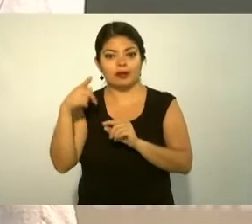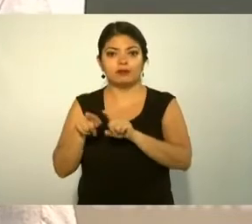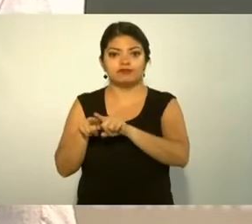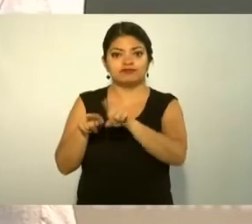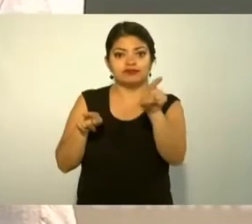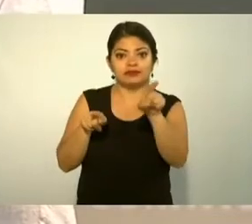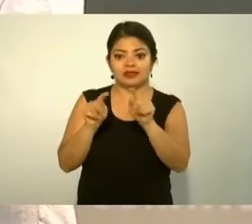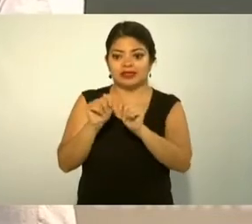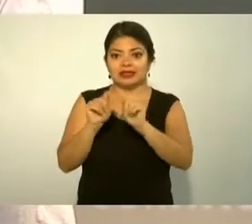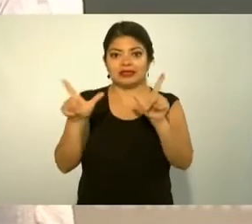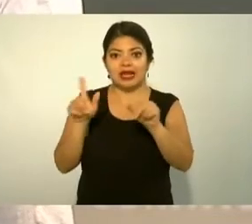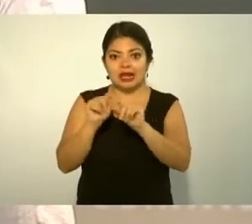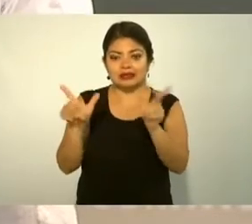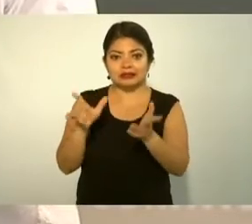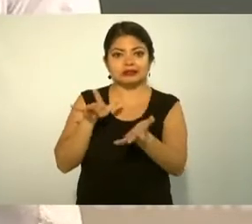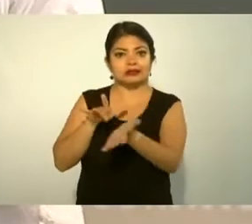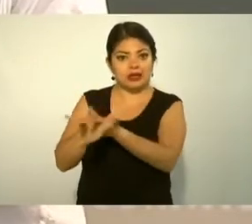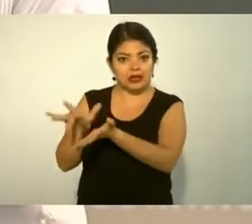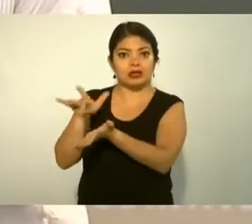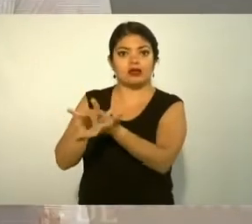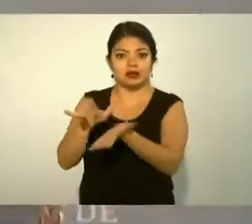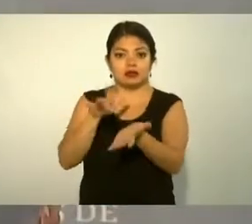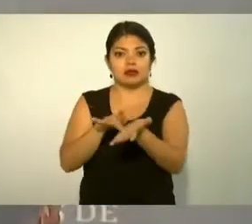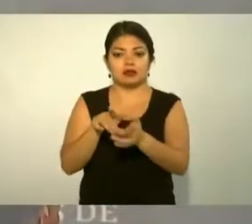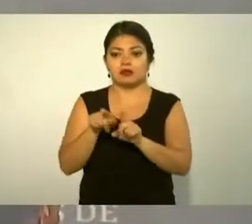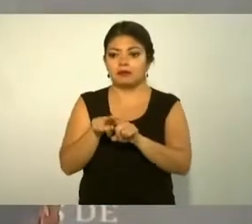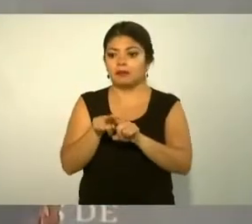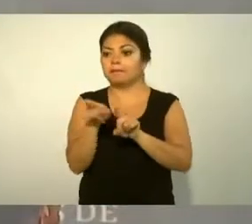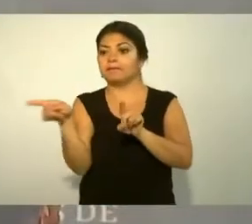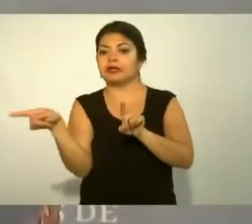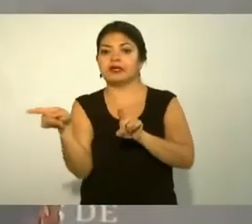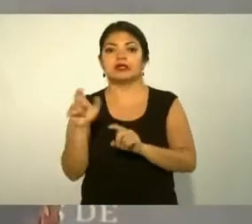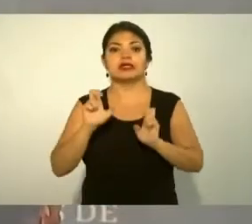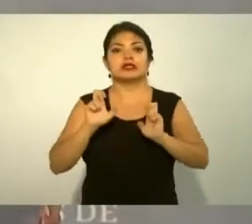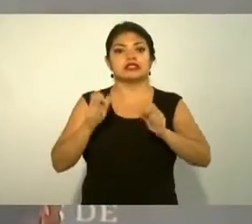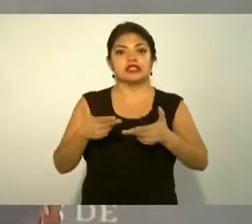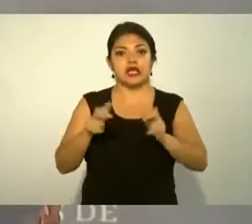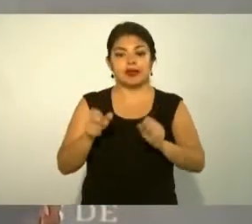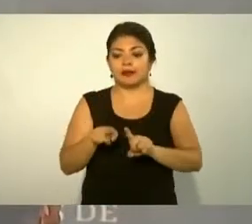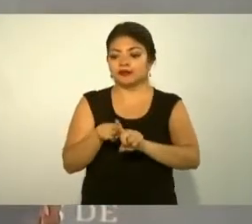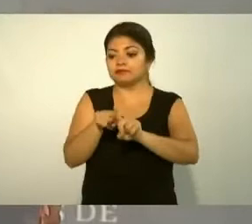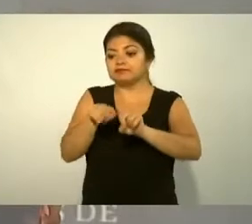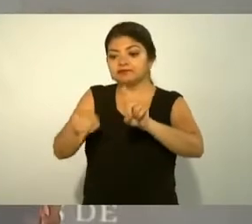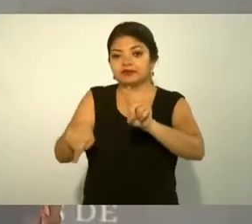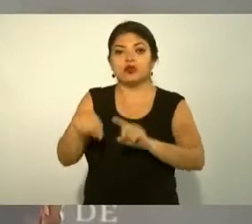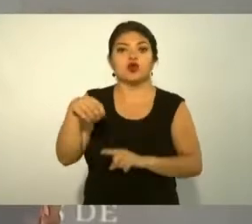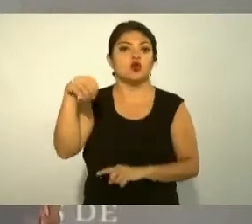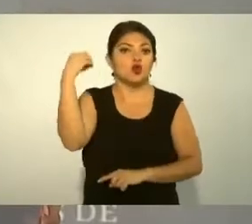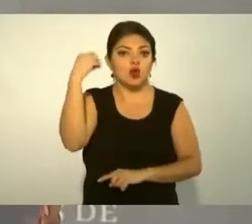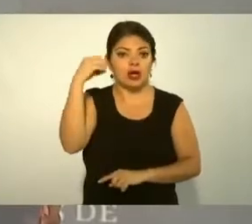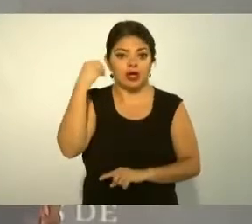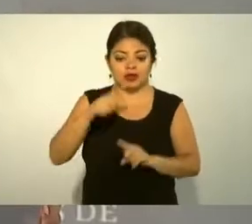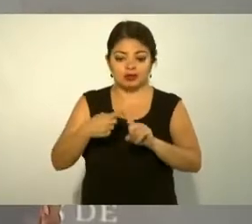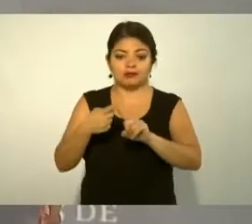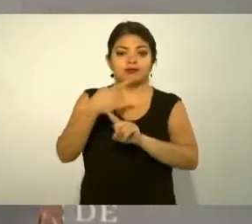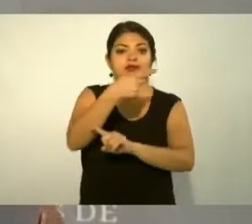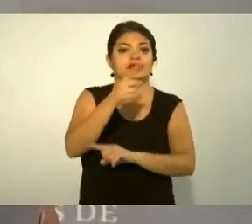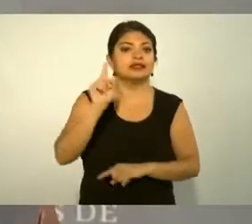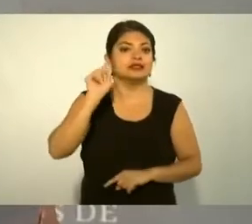se amplió a Chiapas a Oaxaca a Zacatecas